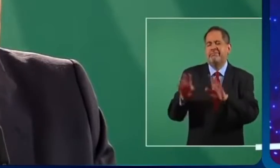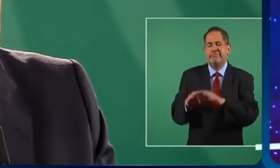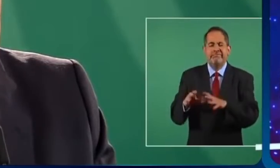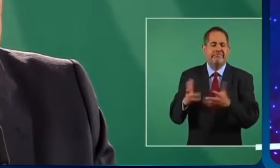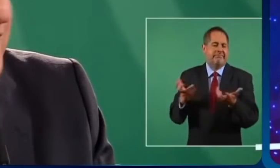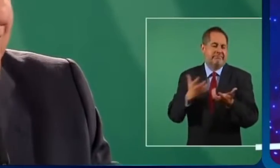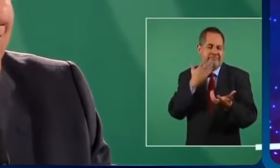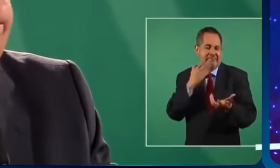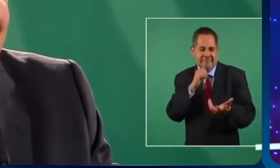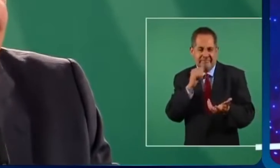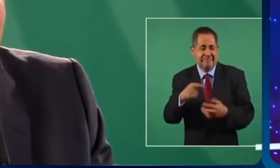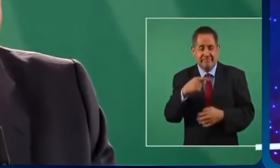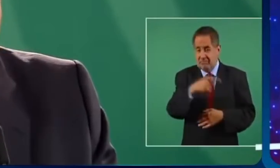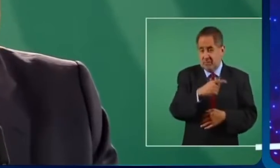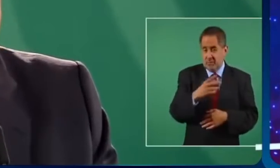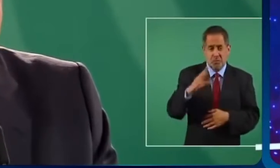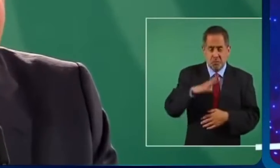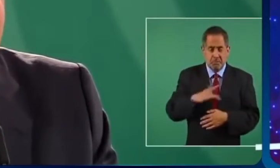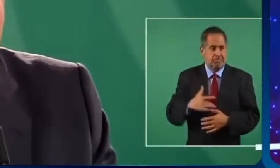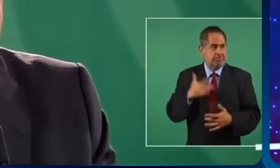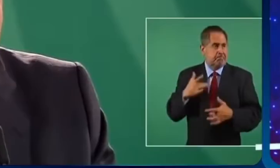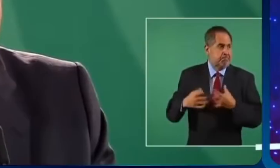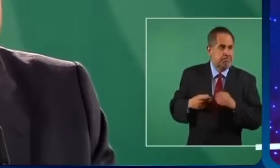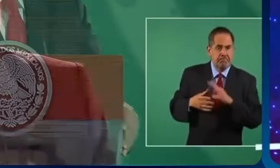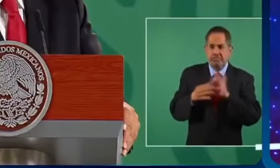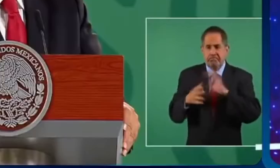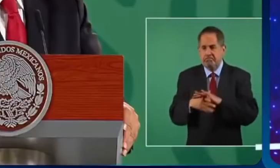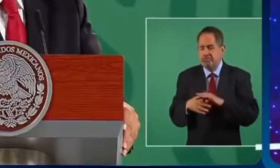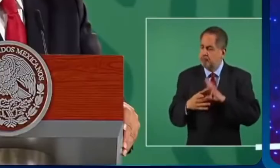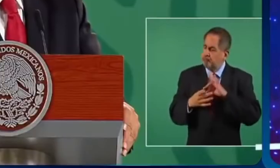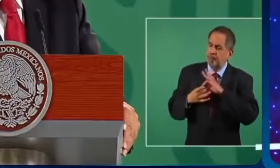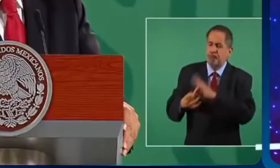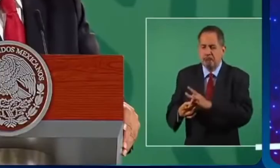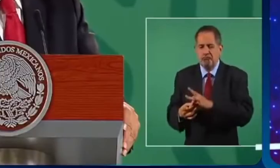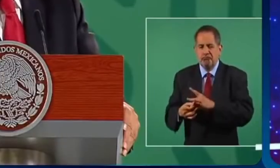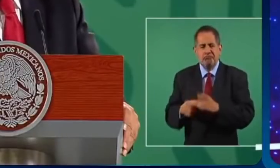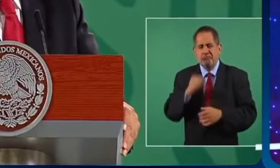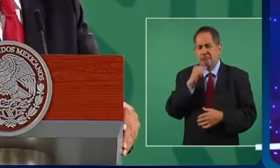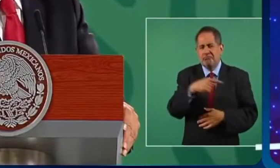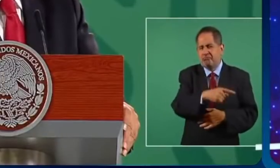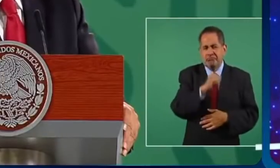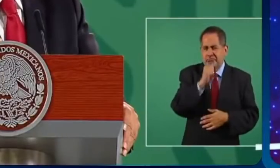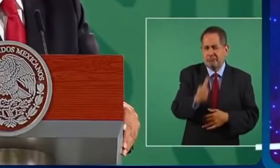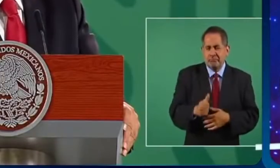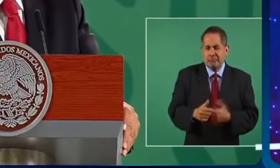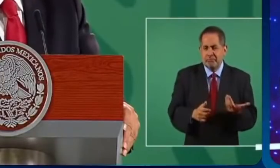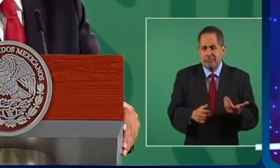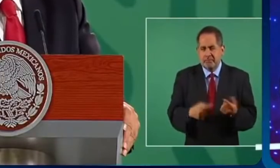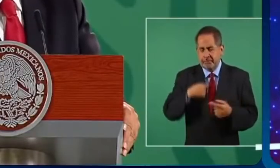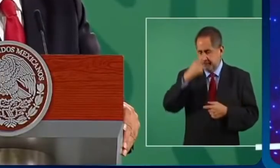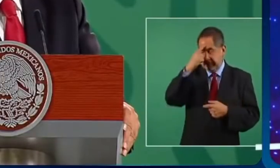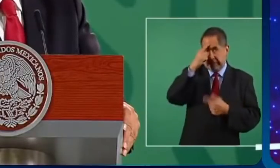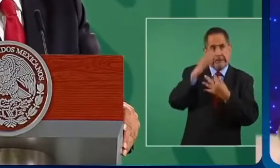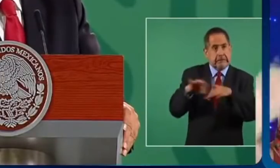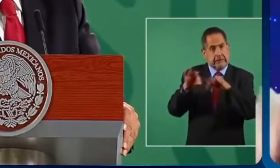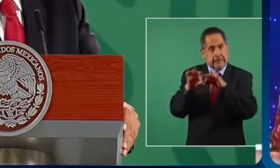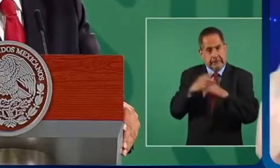sin estar convencidos sin estar conscientes